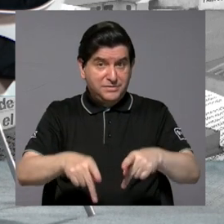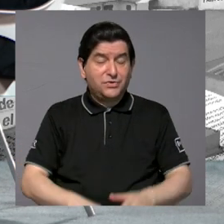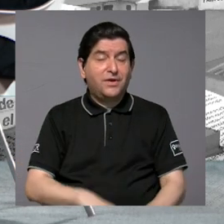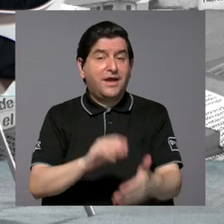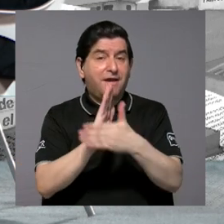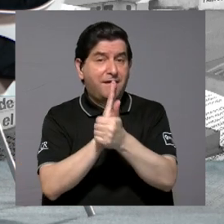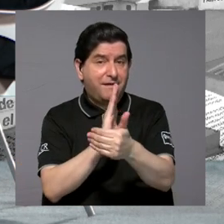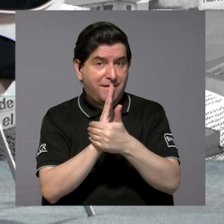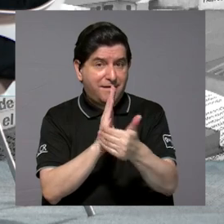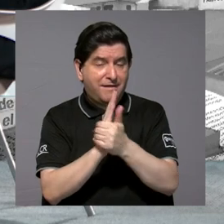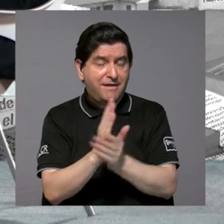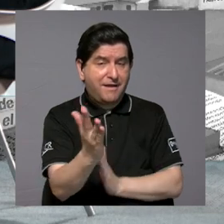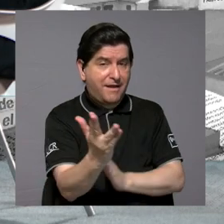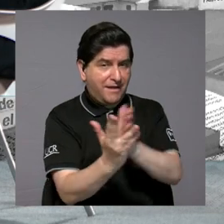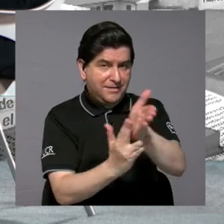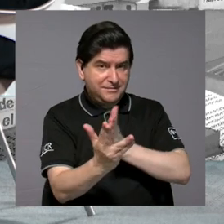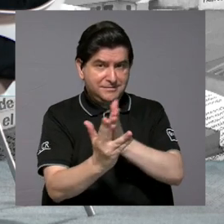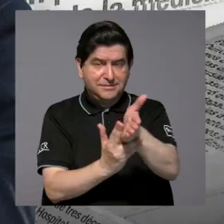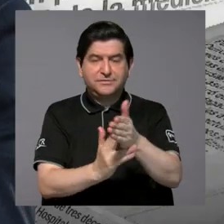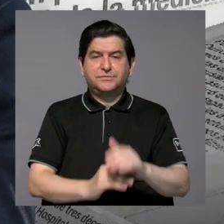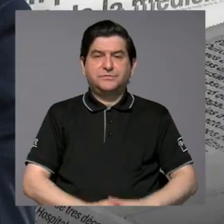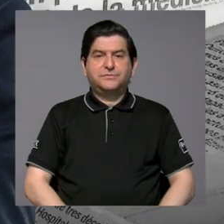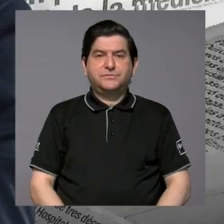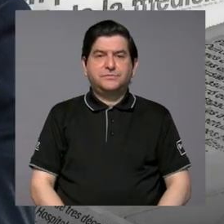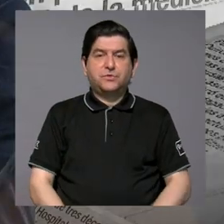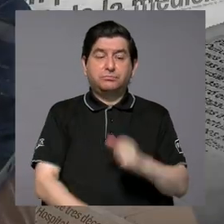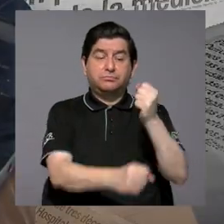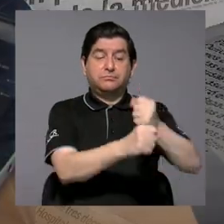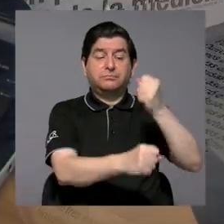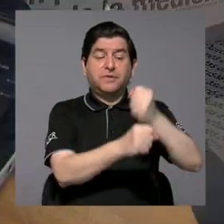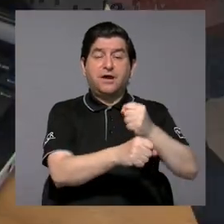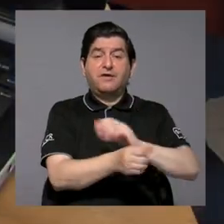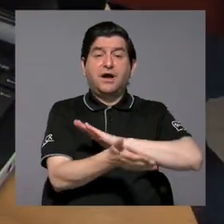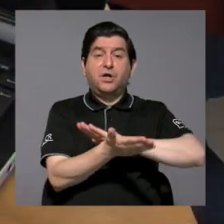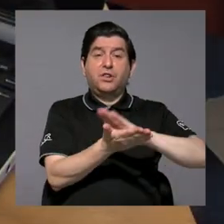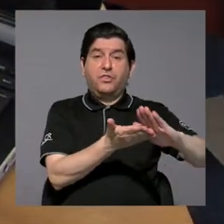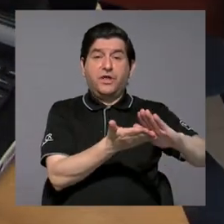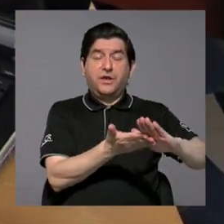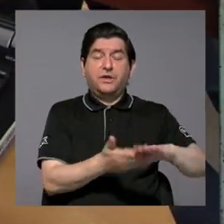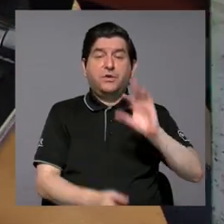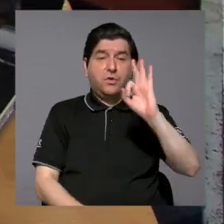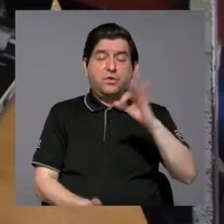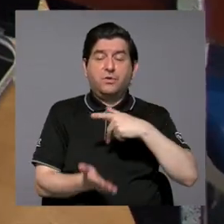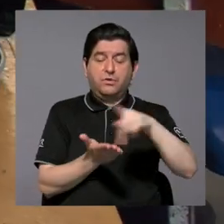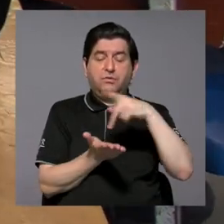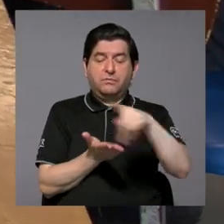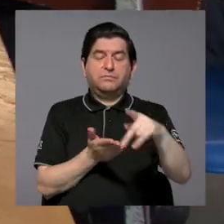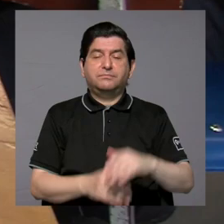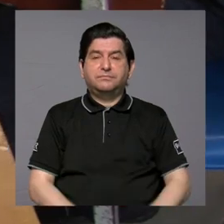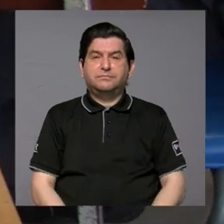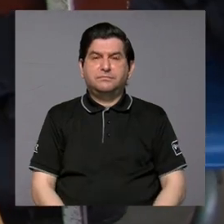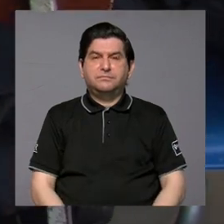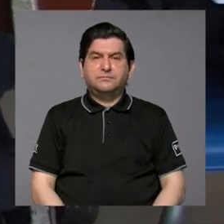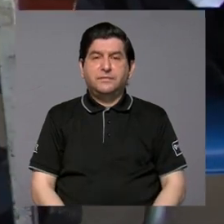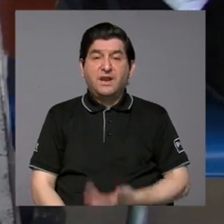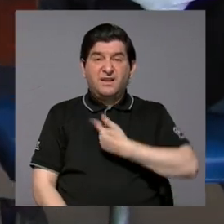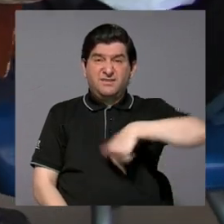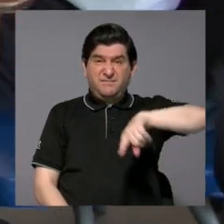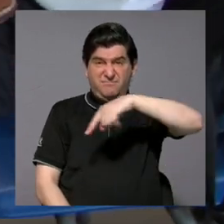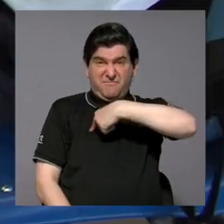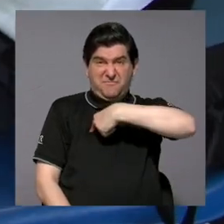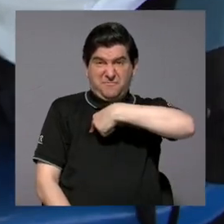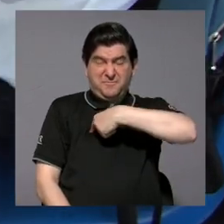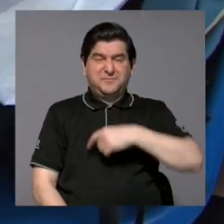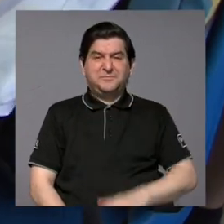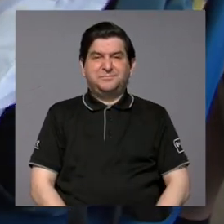la capacidad de acceder a empleos dignos y bien remunerados. Porque si nosotros